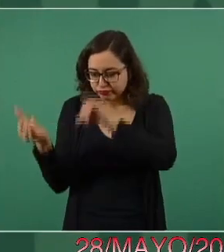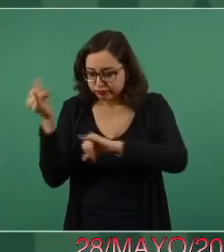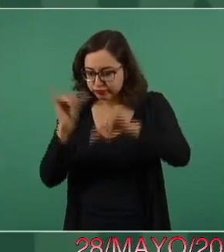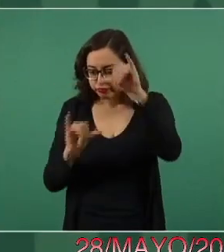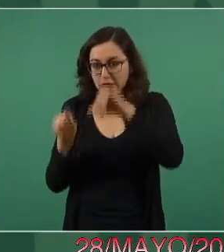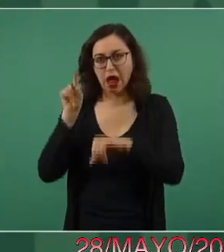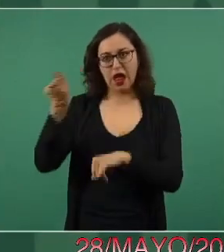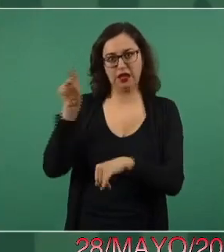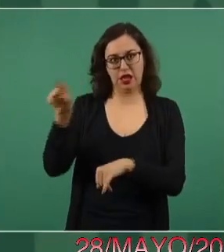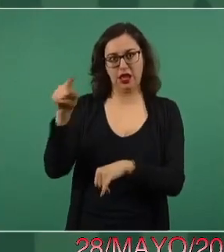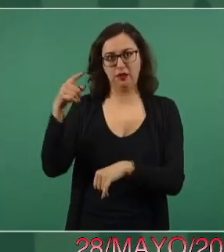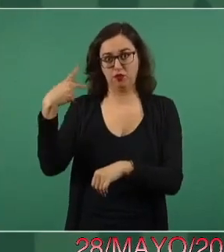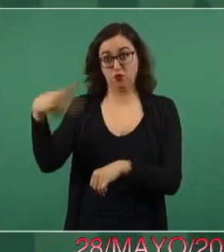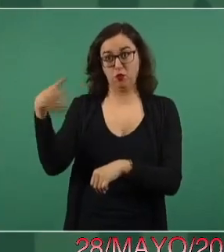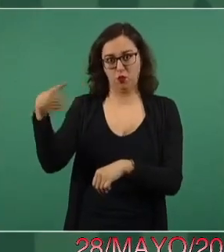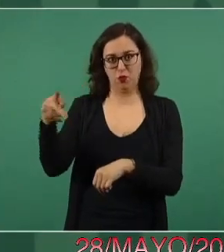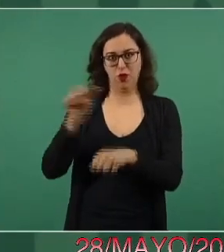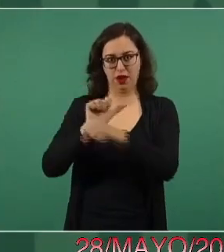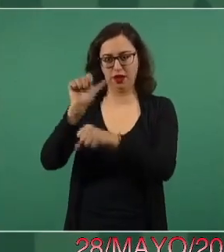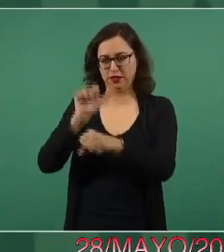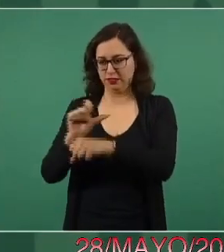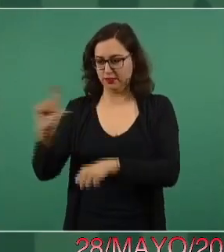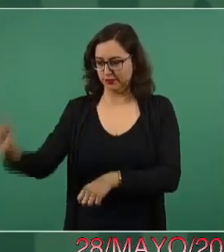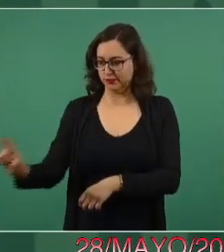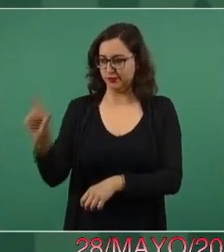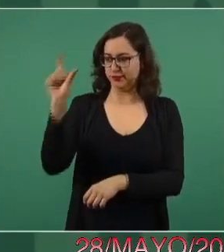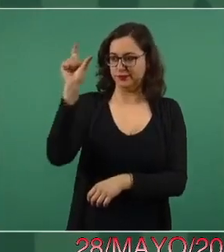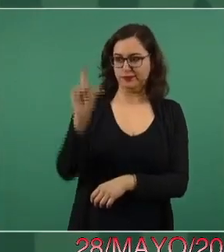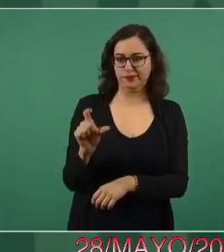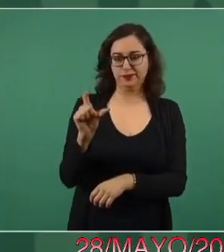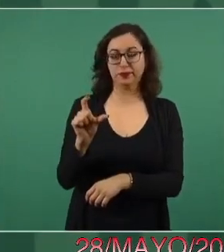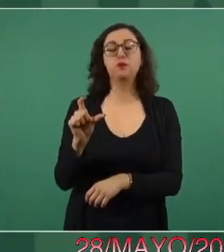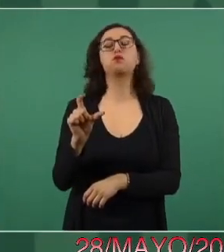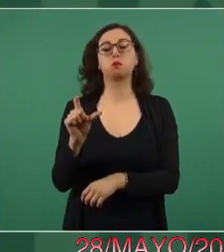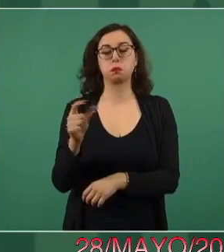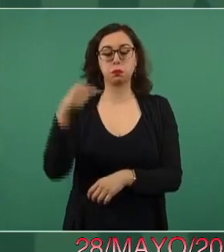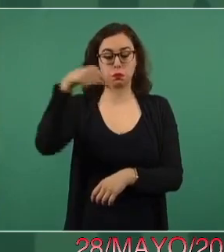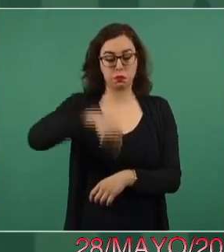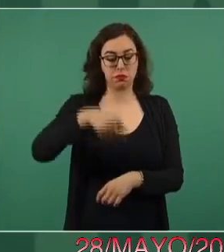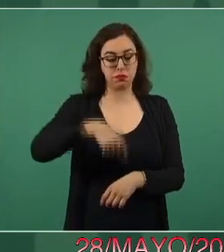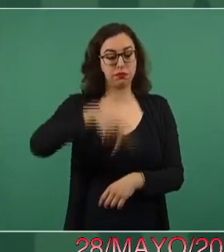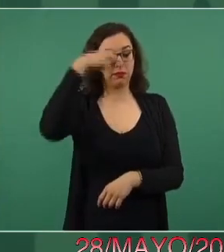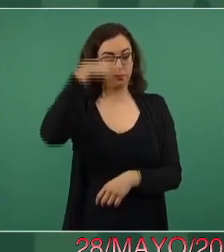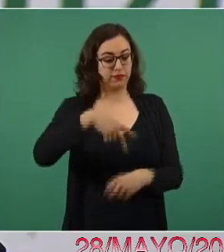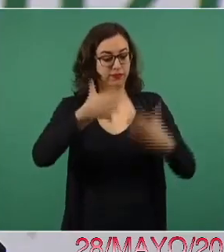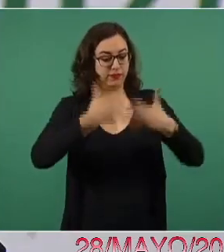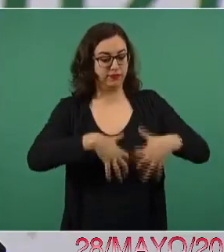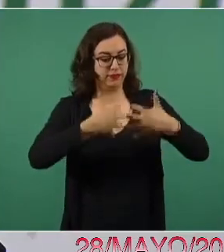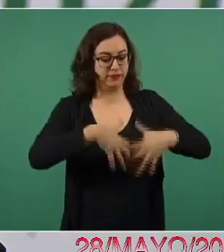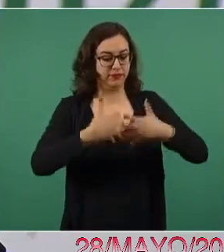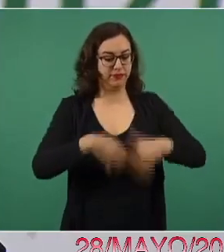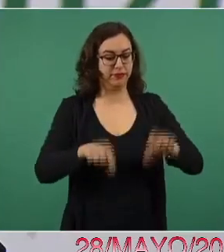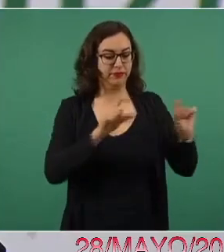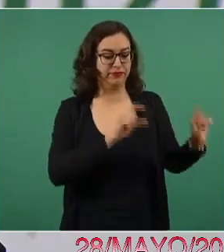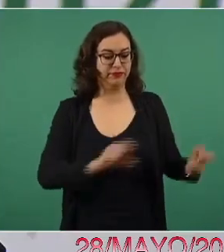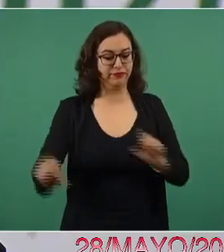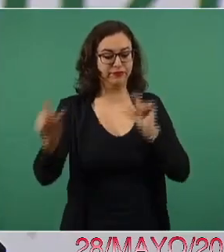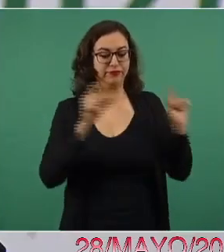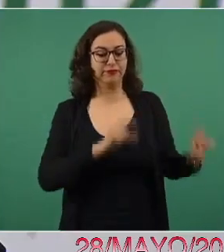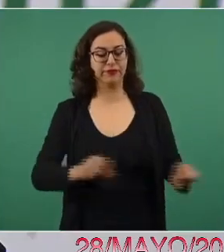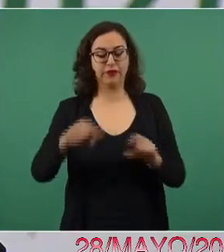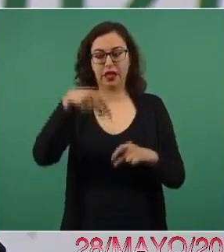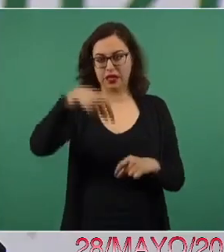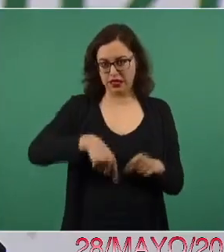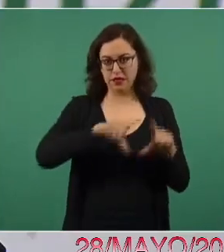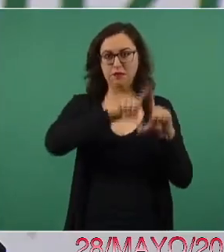Y las dosis finales que se van a usar en Argentina y en 17 países de América Latina y del Caribe, el envasado y el proceso